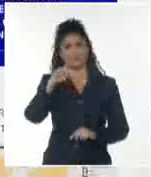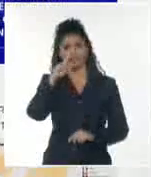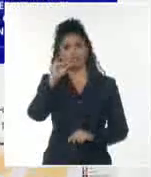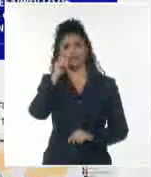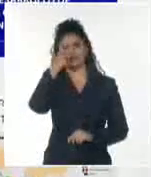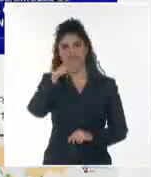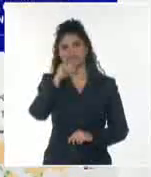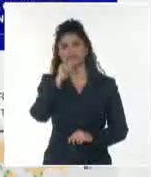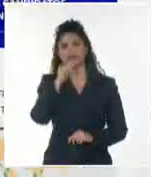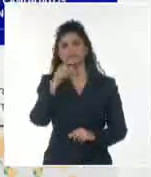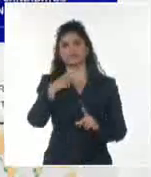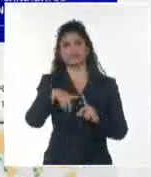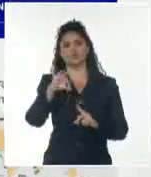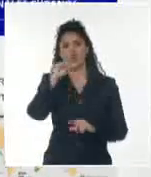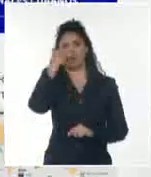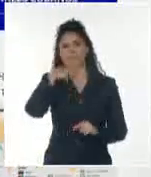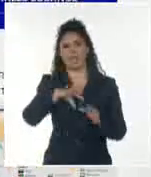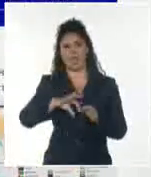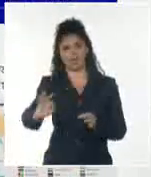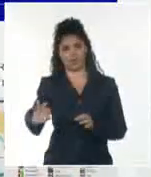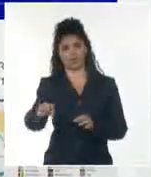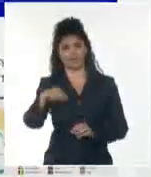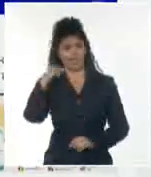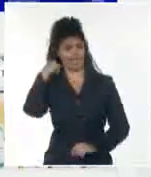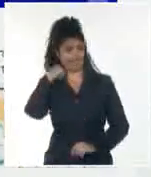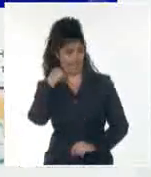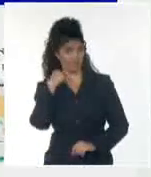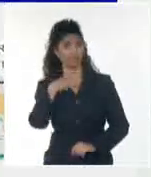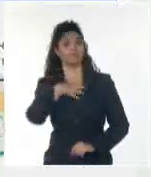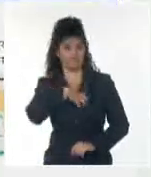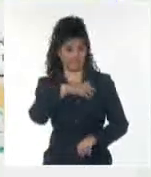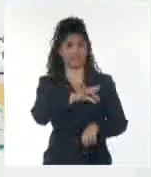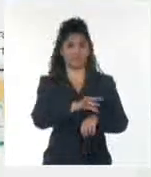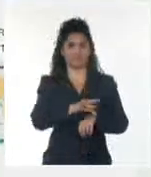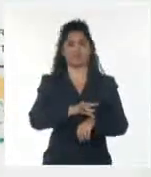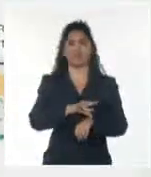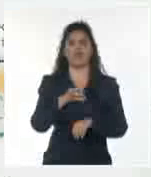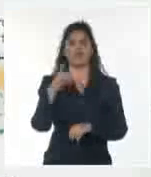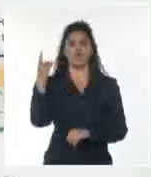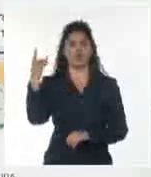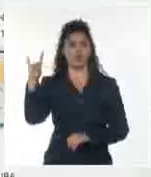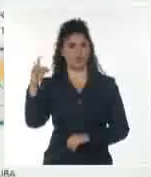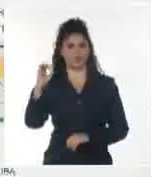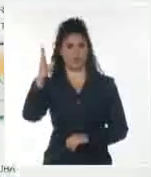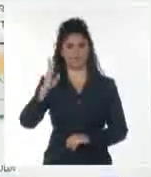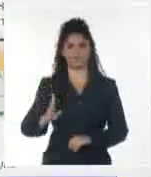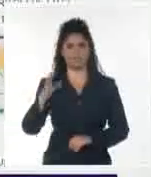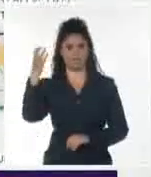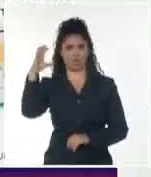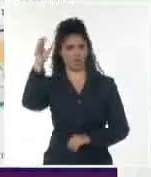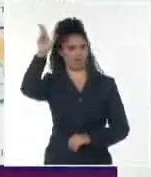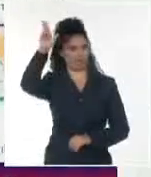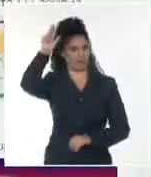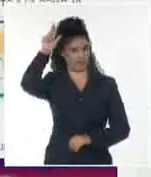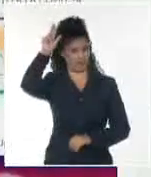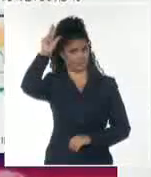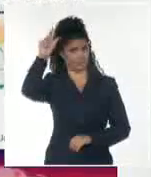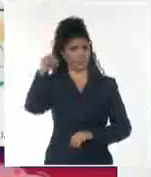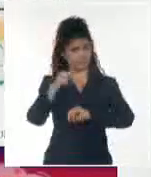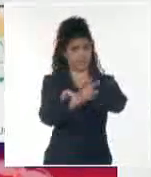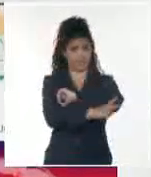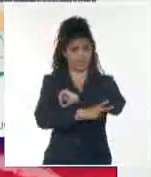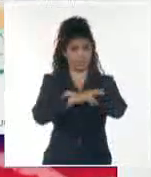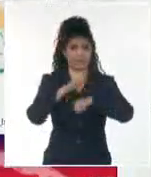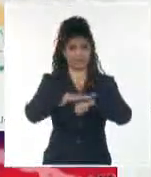notificado la enfermedad en el Estado Plurinacional de Bolivia, Brasil, Colombia y Perú. El cuadro clínico que se manifiesta como consecuencia de la